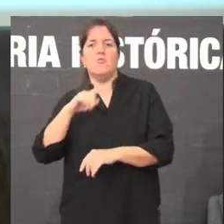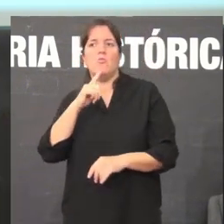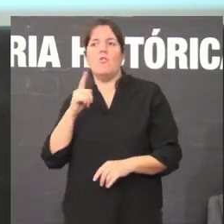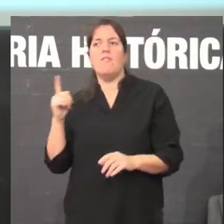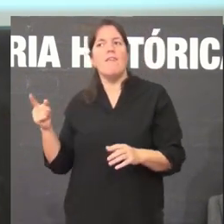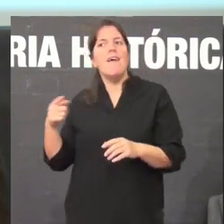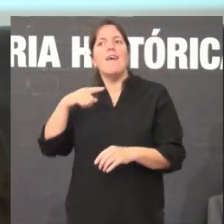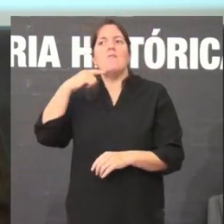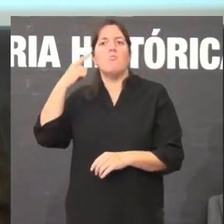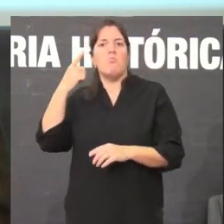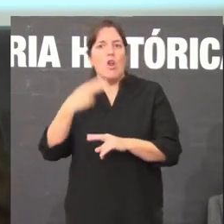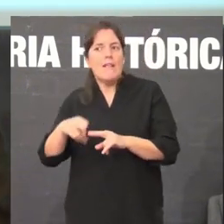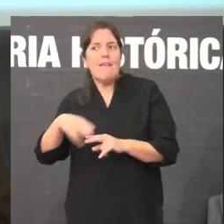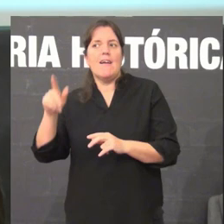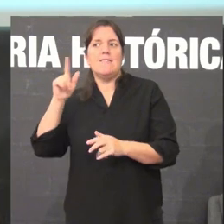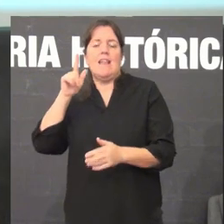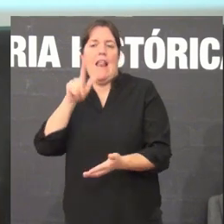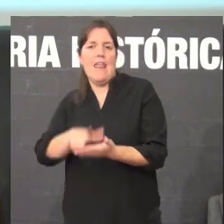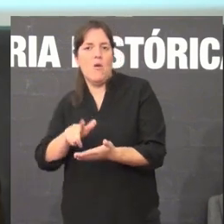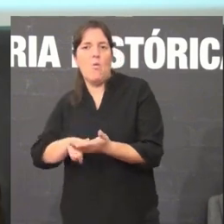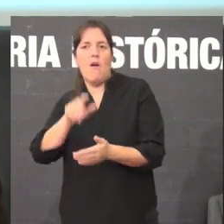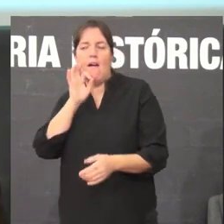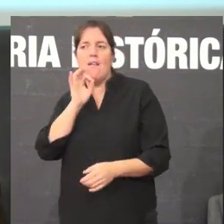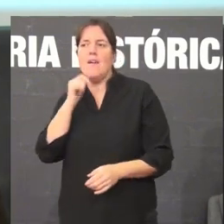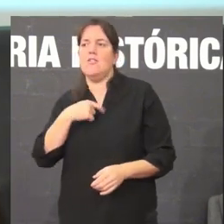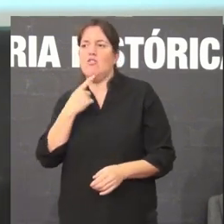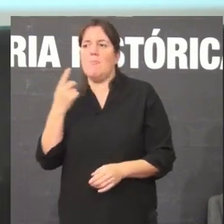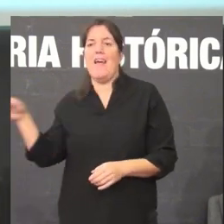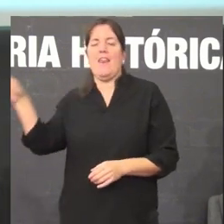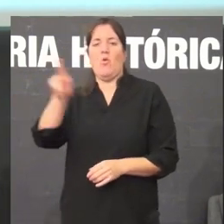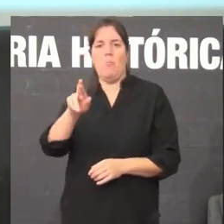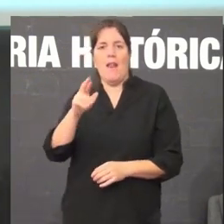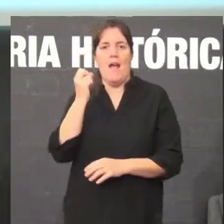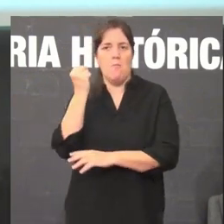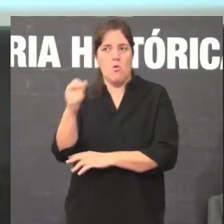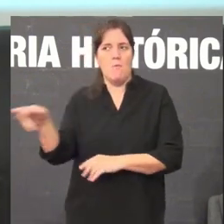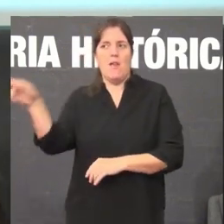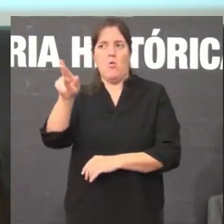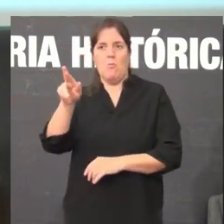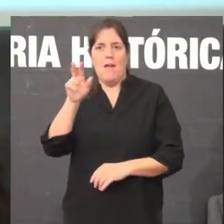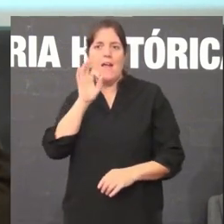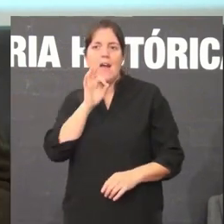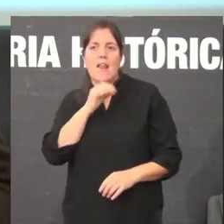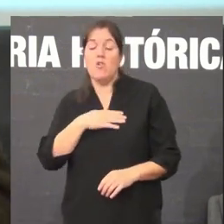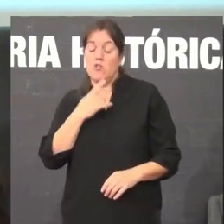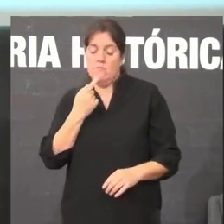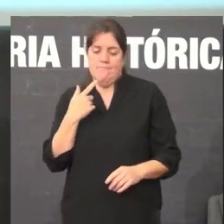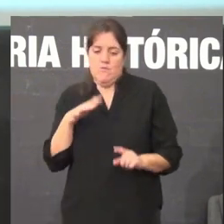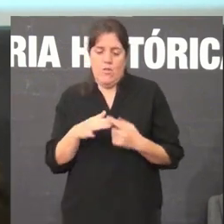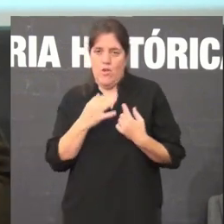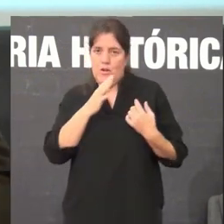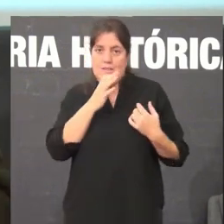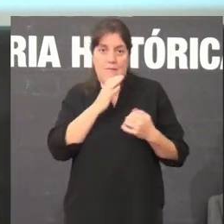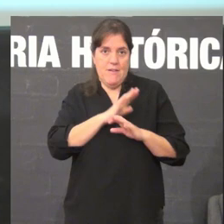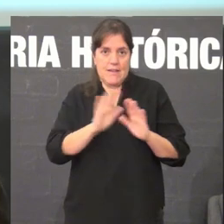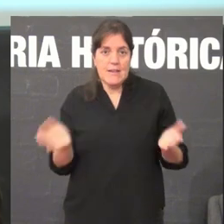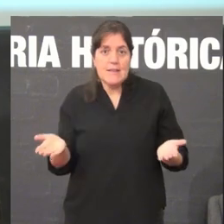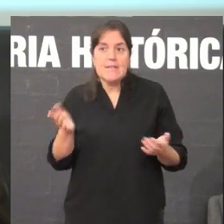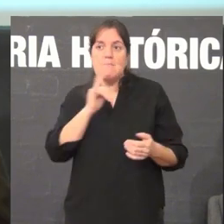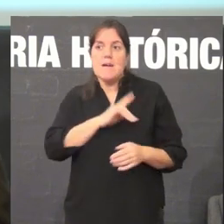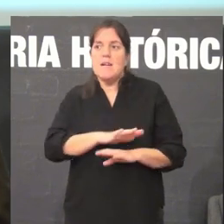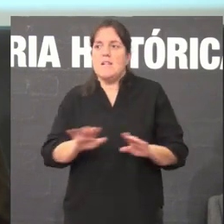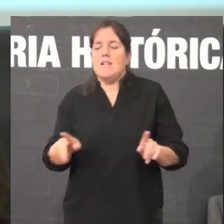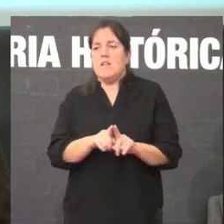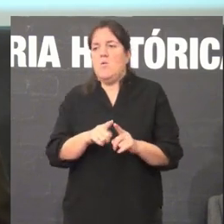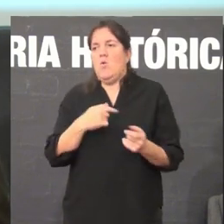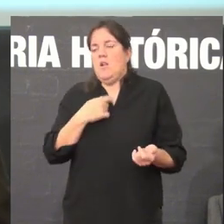como masa social para recuperarmos o nosso idioma entón é verdade que as cousas están mal iso non se pode negar non podemos anestesiarnos